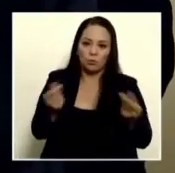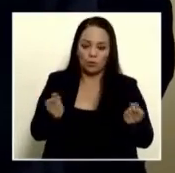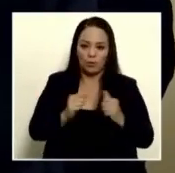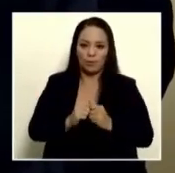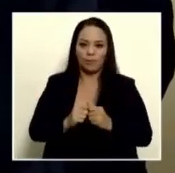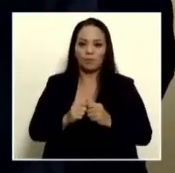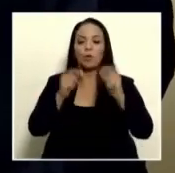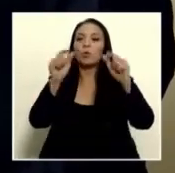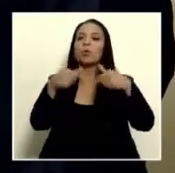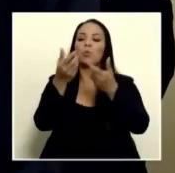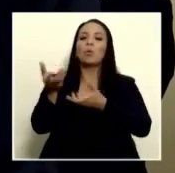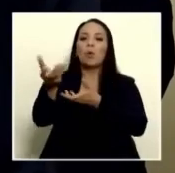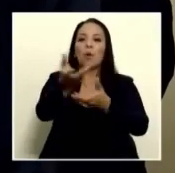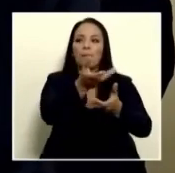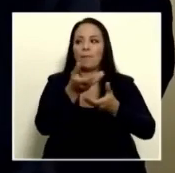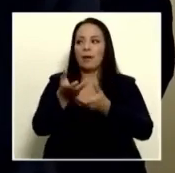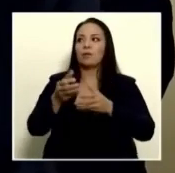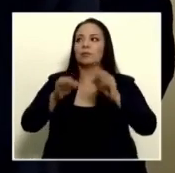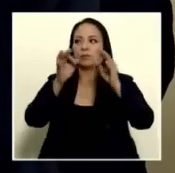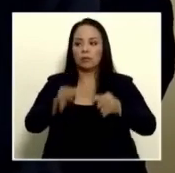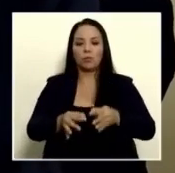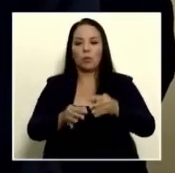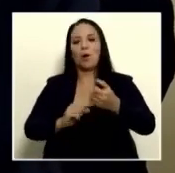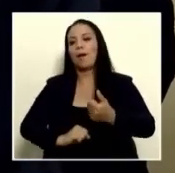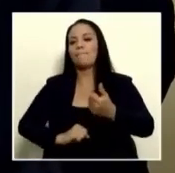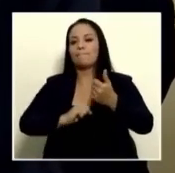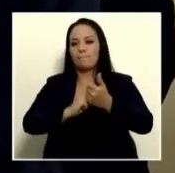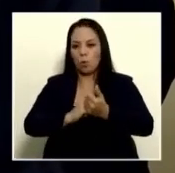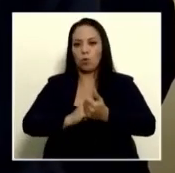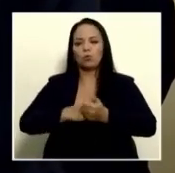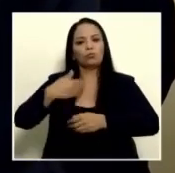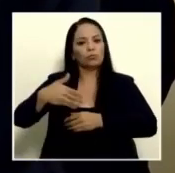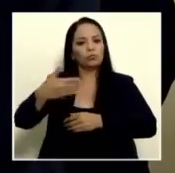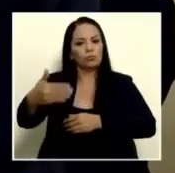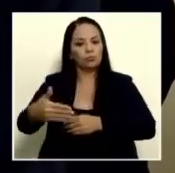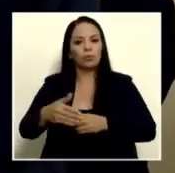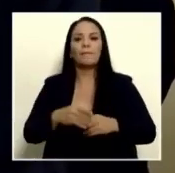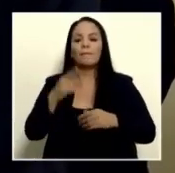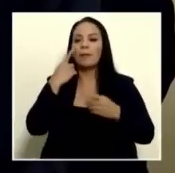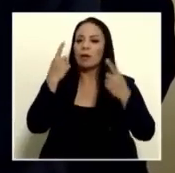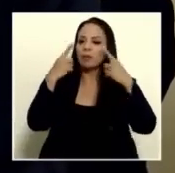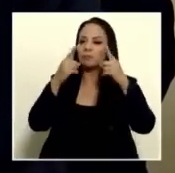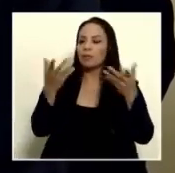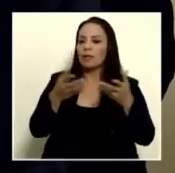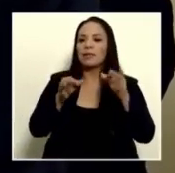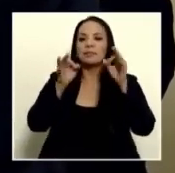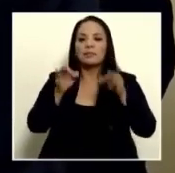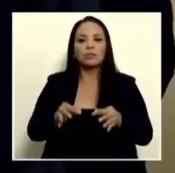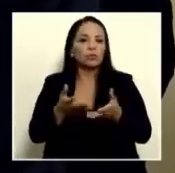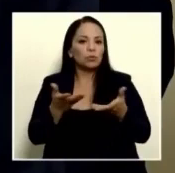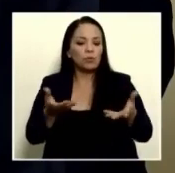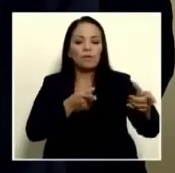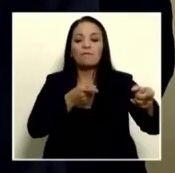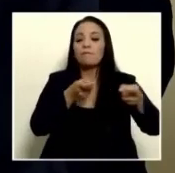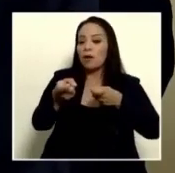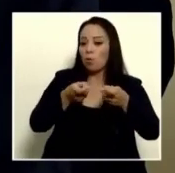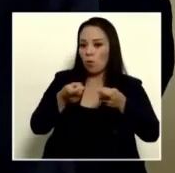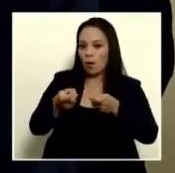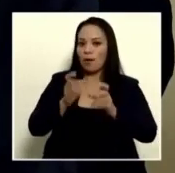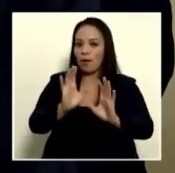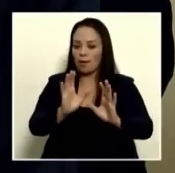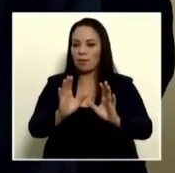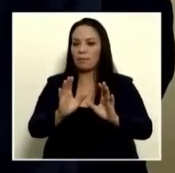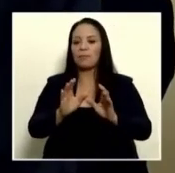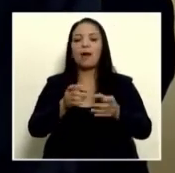Bomberos ha decidido dar un apoyo vehemente a la decisión de regular la actividad